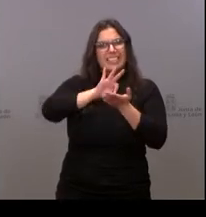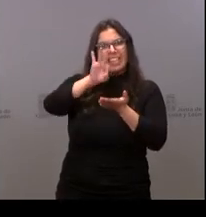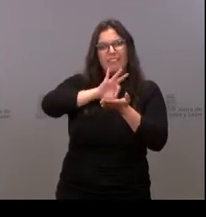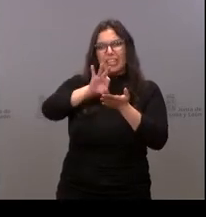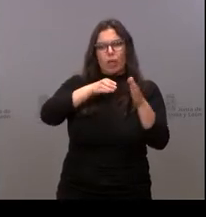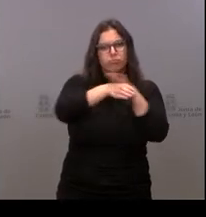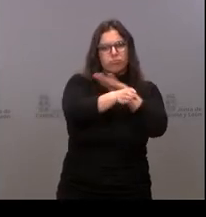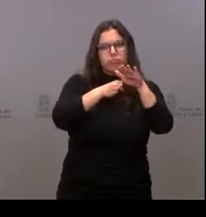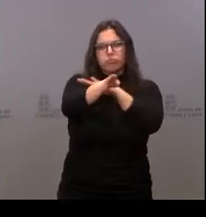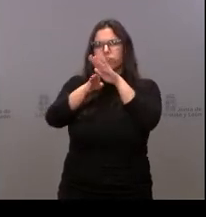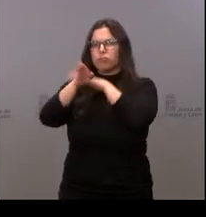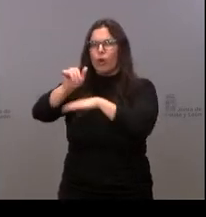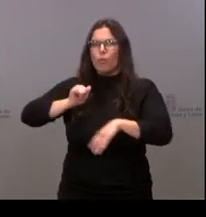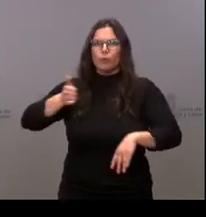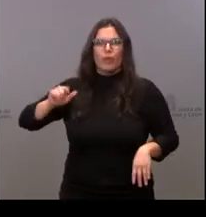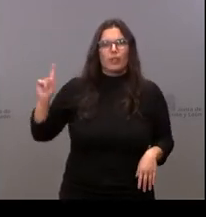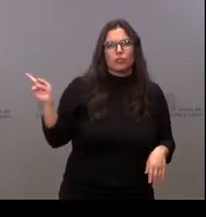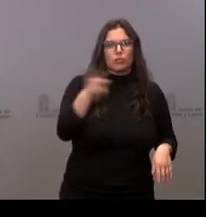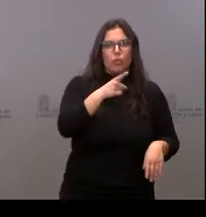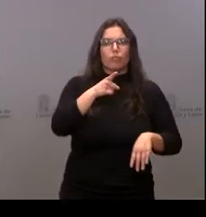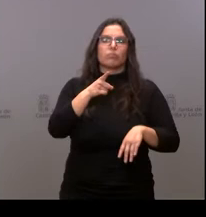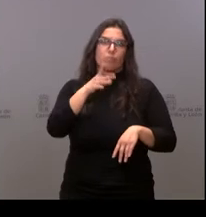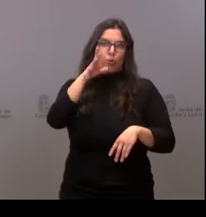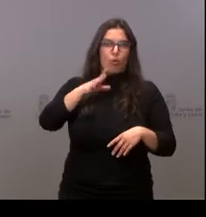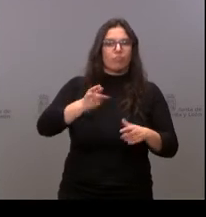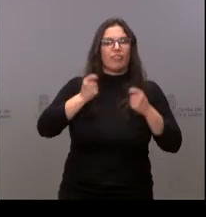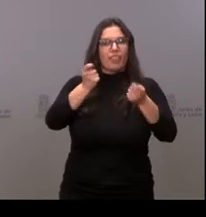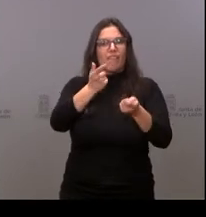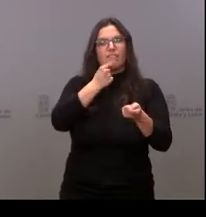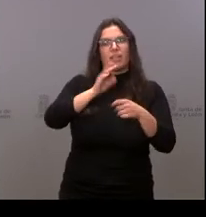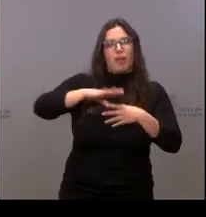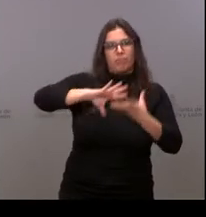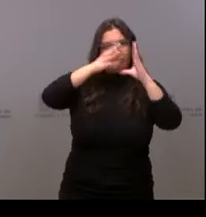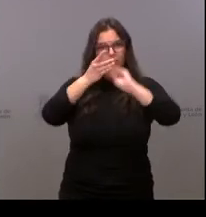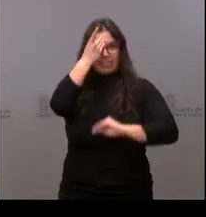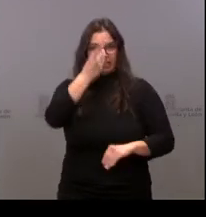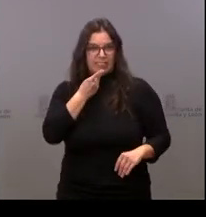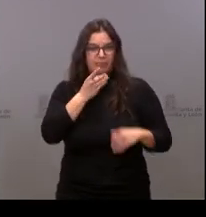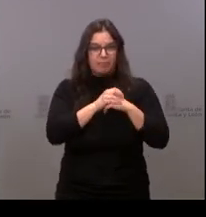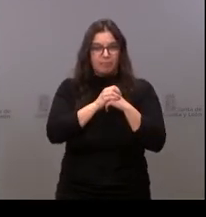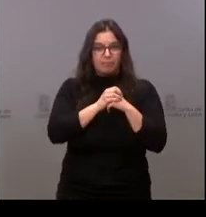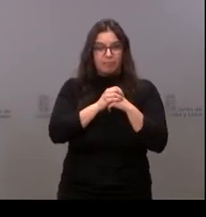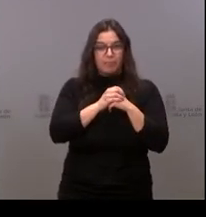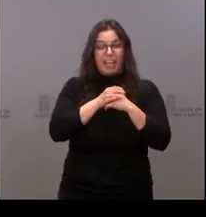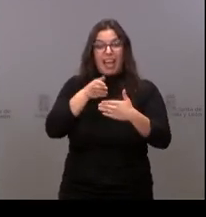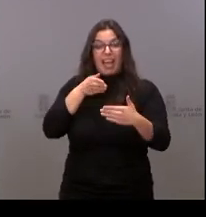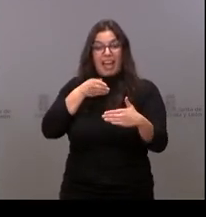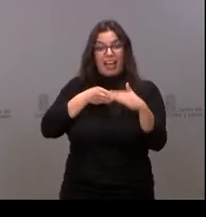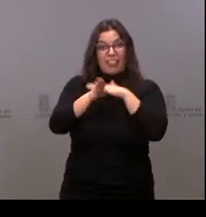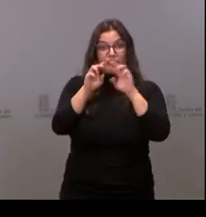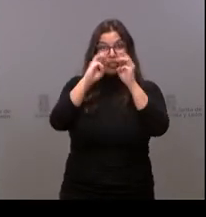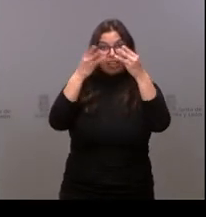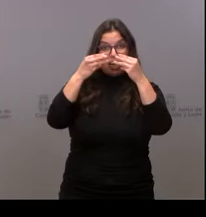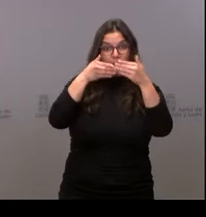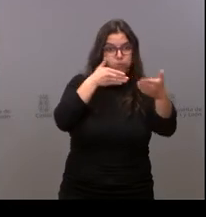y las oportunidades de la digitalización. Vamos a eliminar la brecha digital mediante la